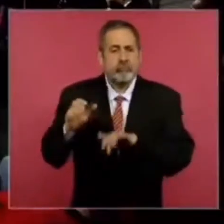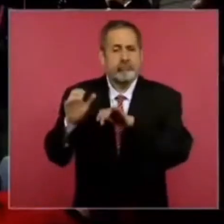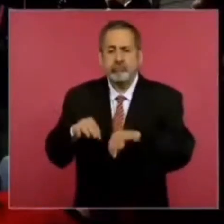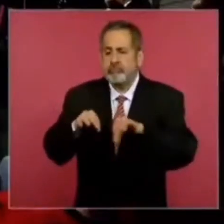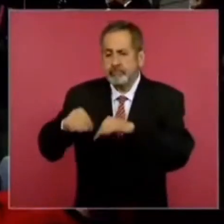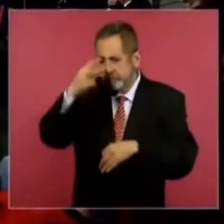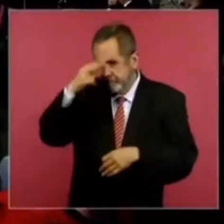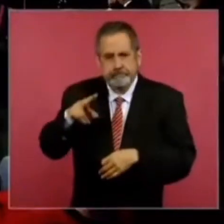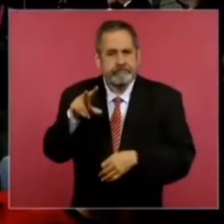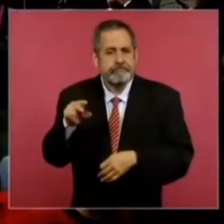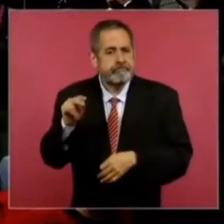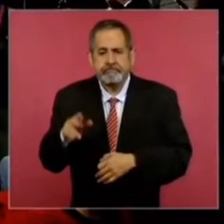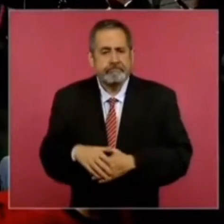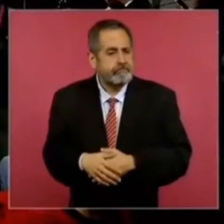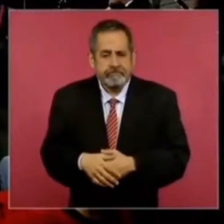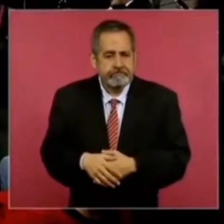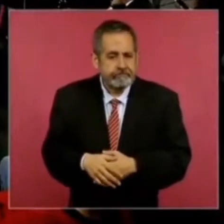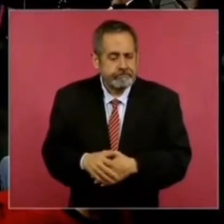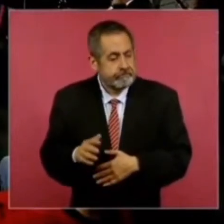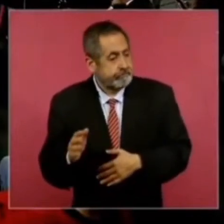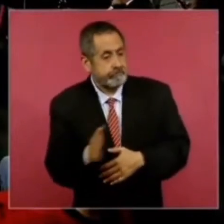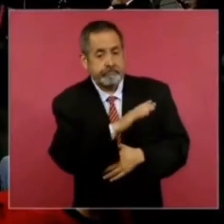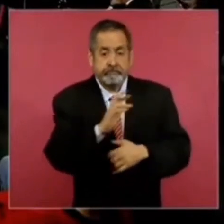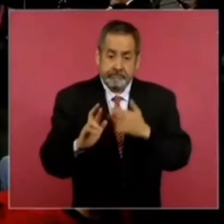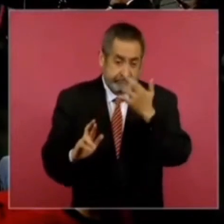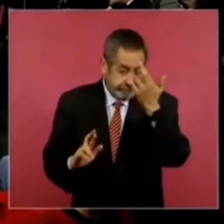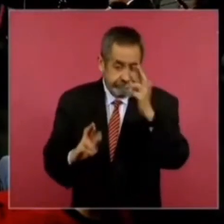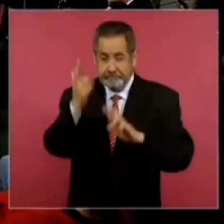Es hasta que triunfa la revolución maderista